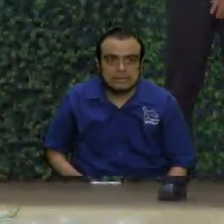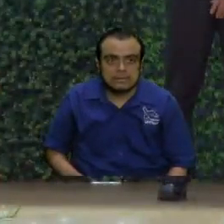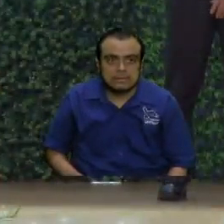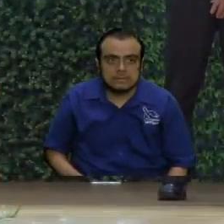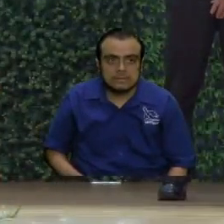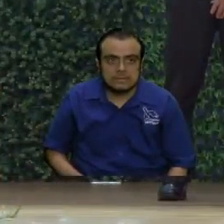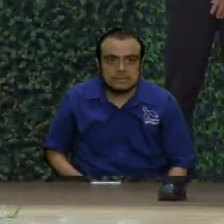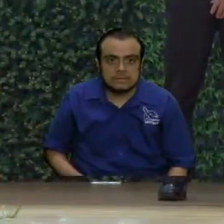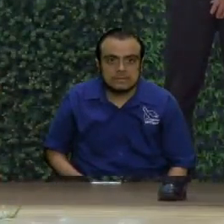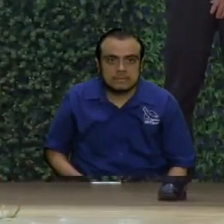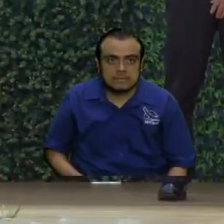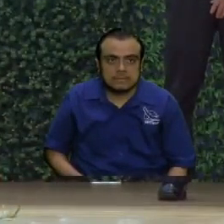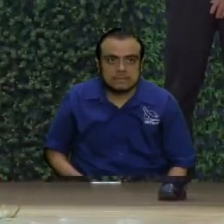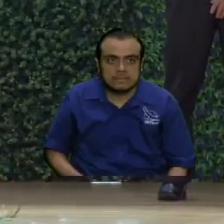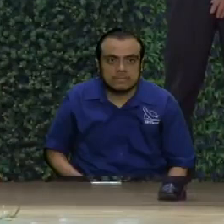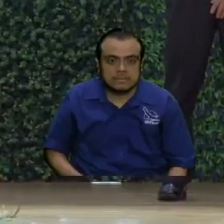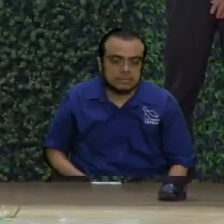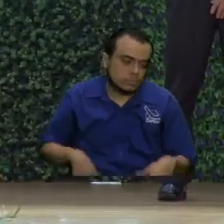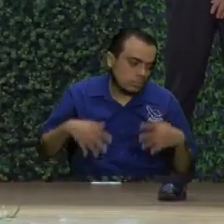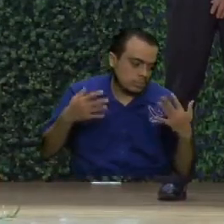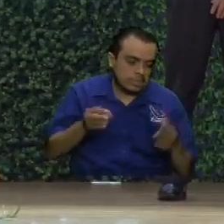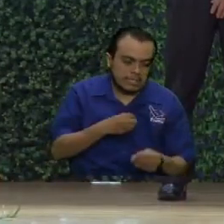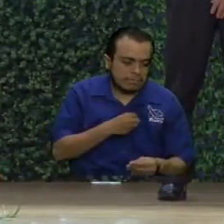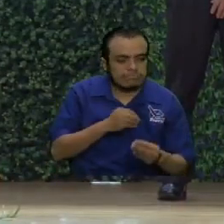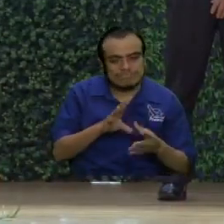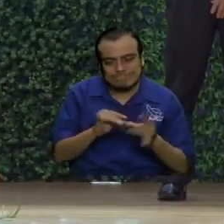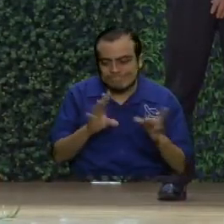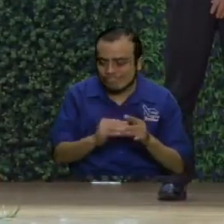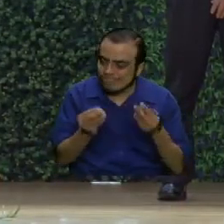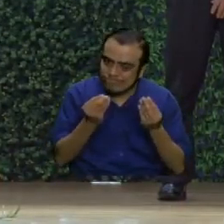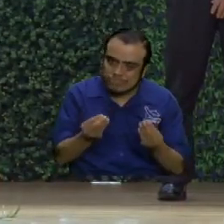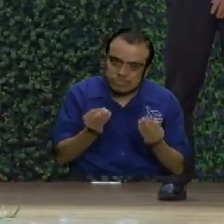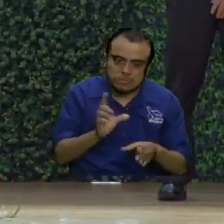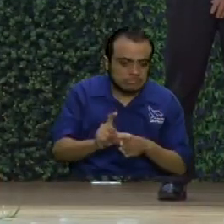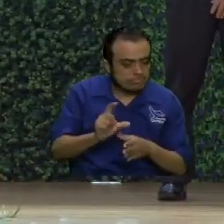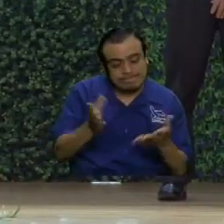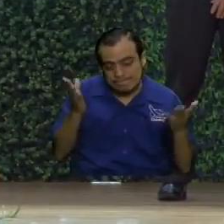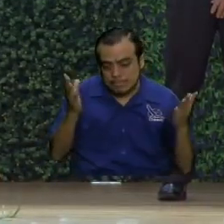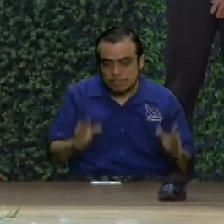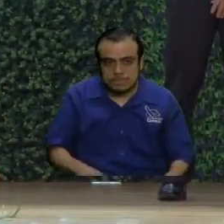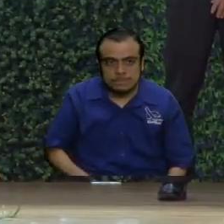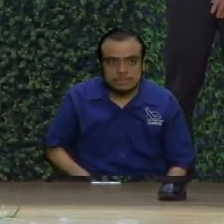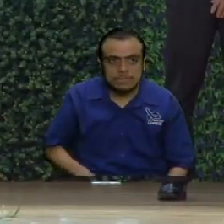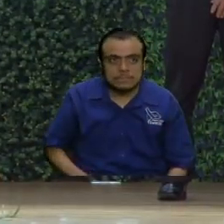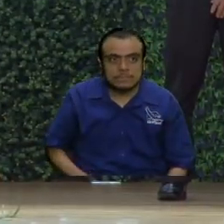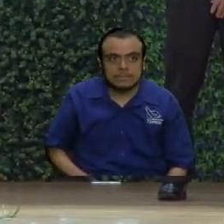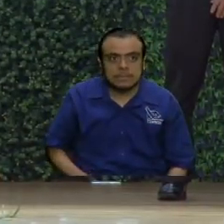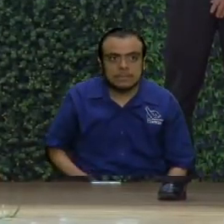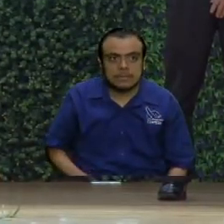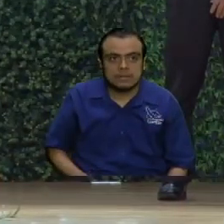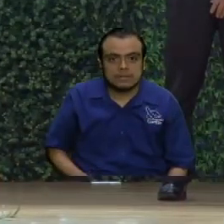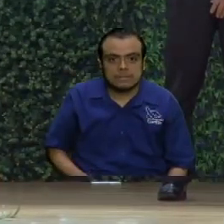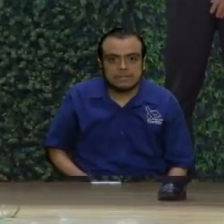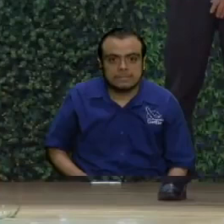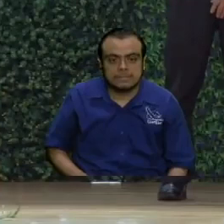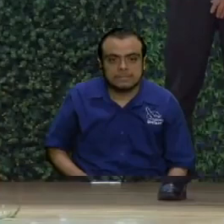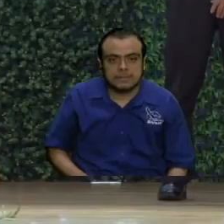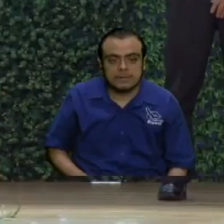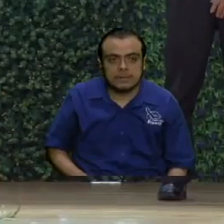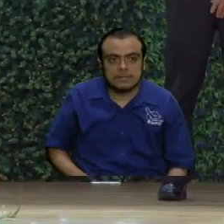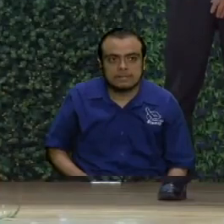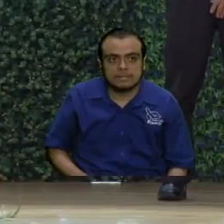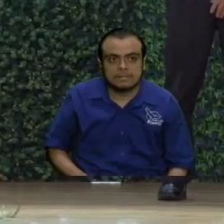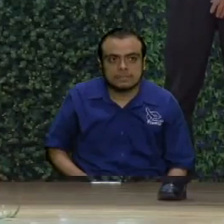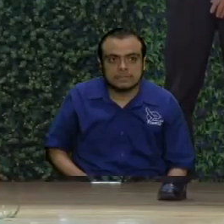hay tantas cosas que le quisiera contar pero tal vez fuera de internet otro día ¿verdad?